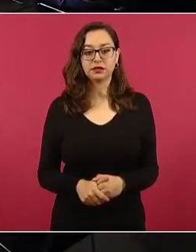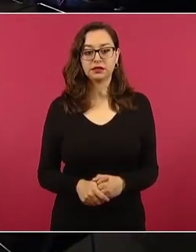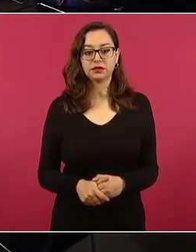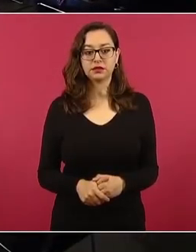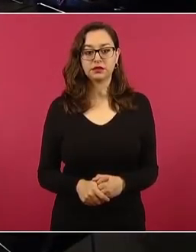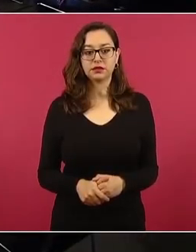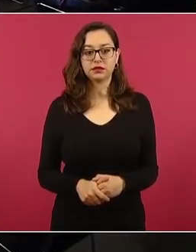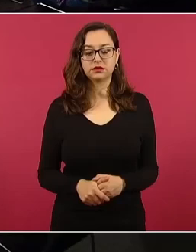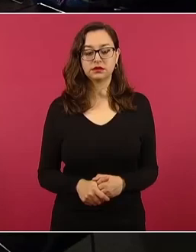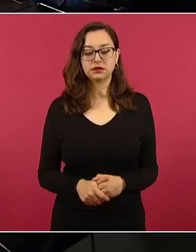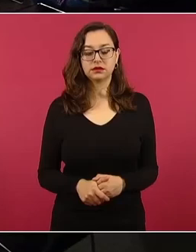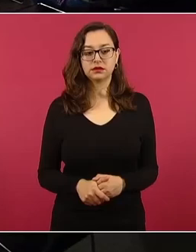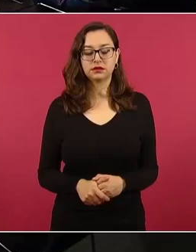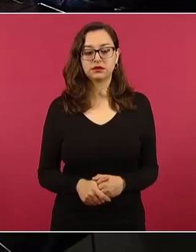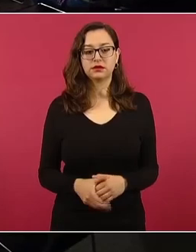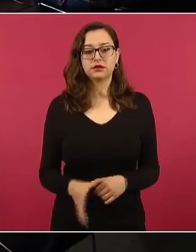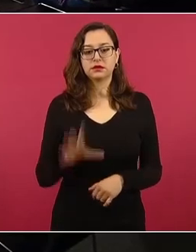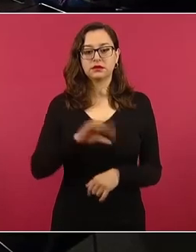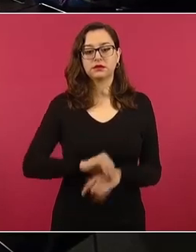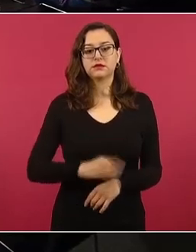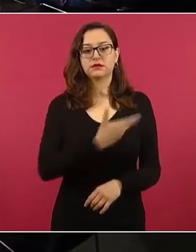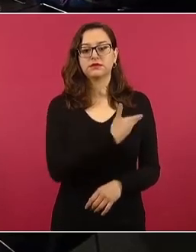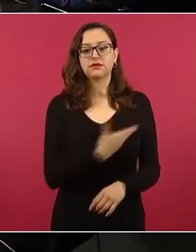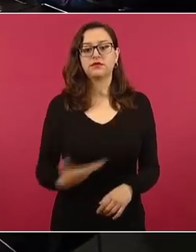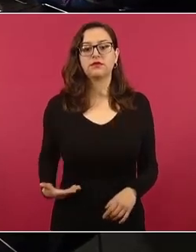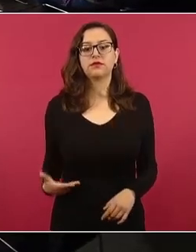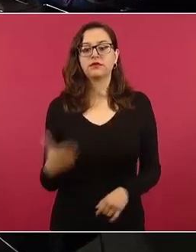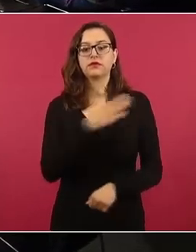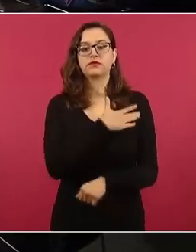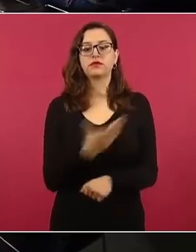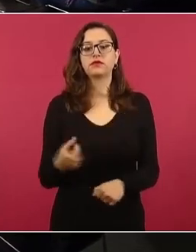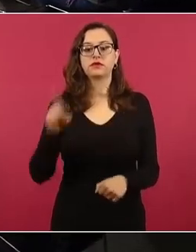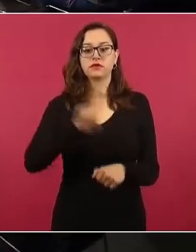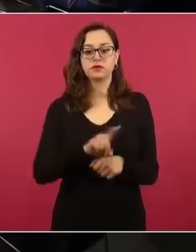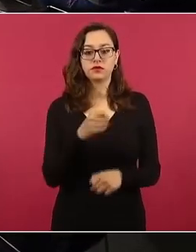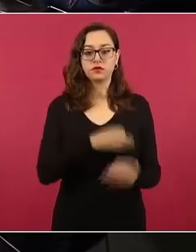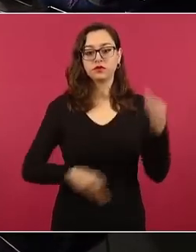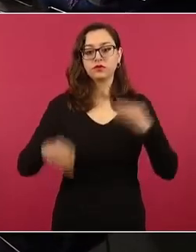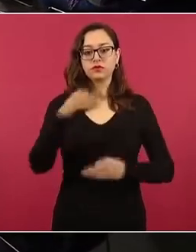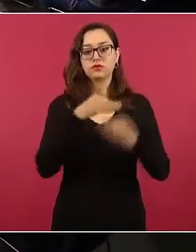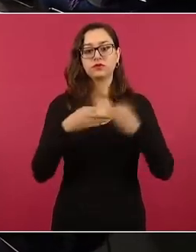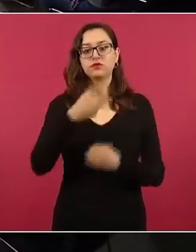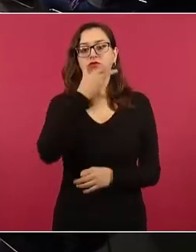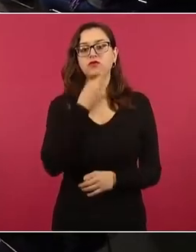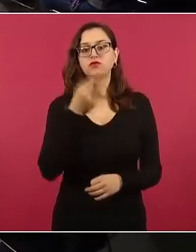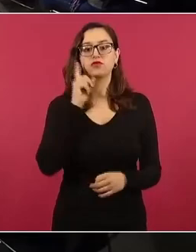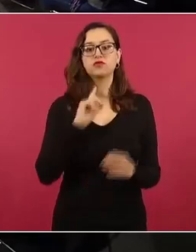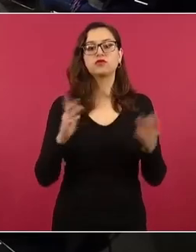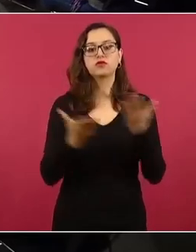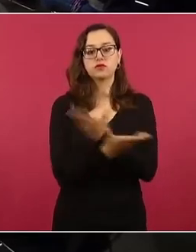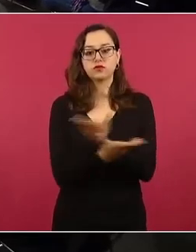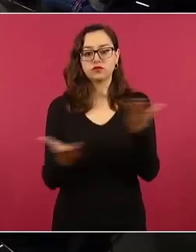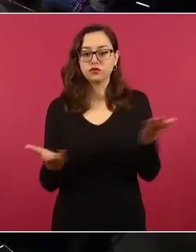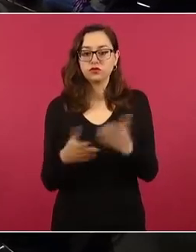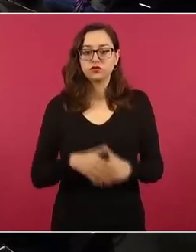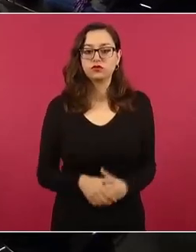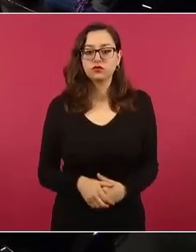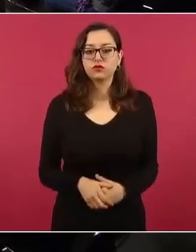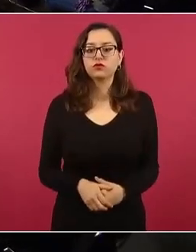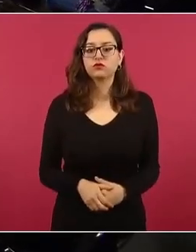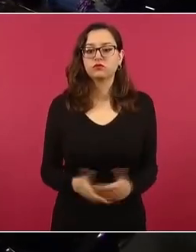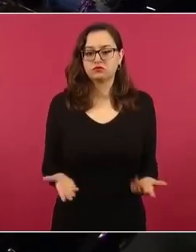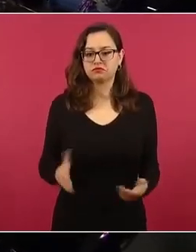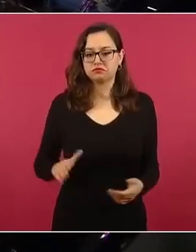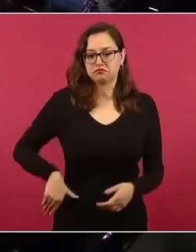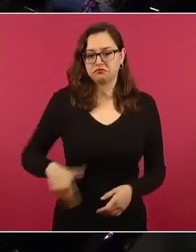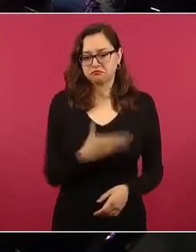Con su autorización, señor presidente, muy buenos días, estén encantados y todos ustedes. Como le ha señalado el señor presidente de la República, vamos a